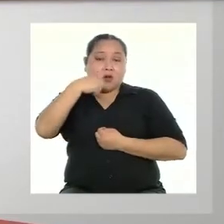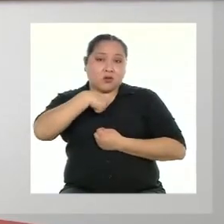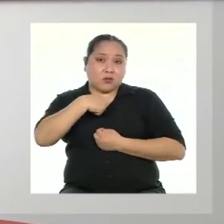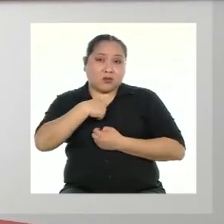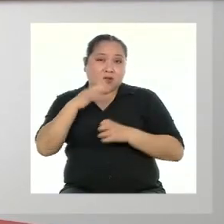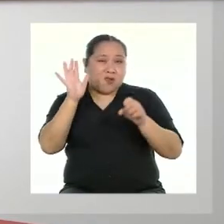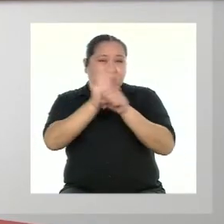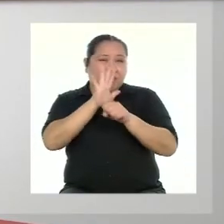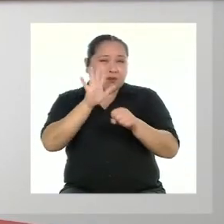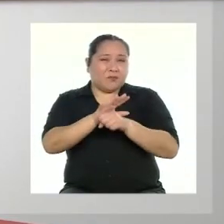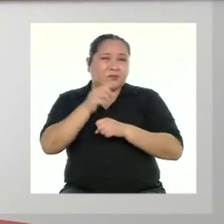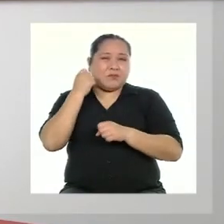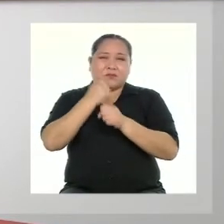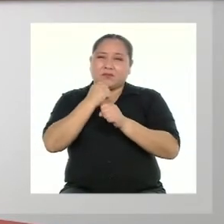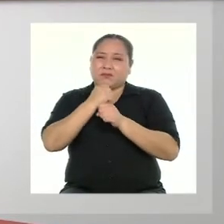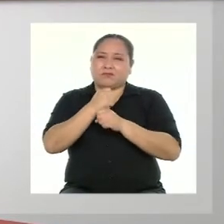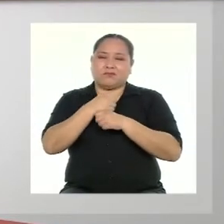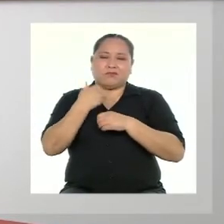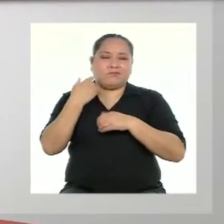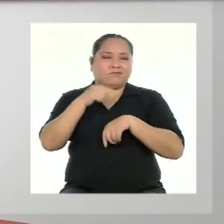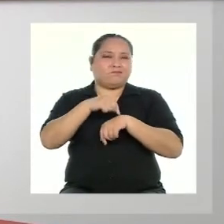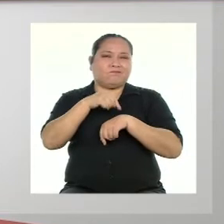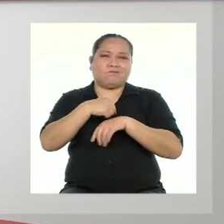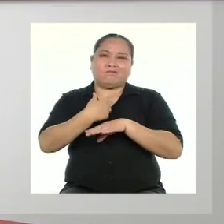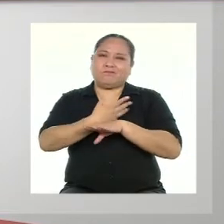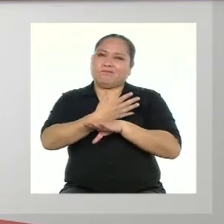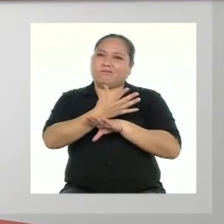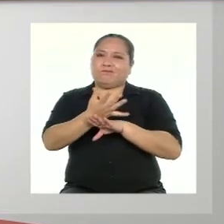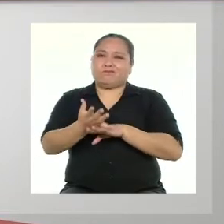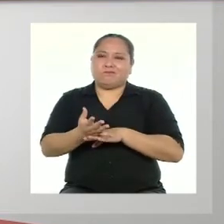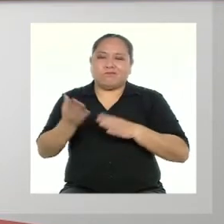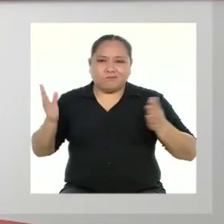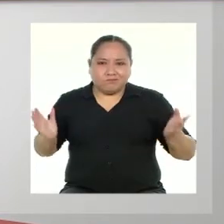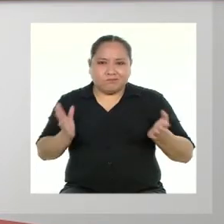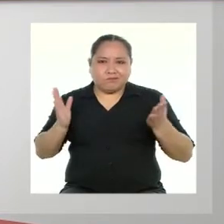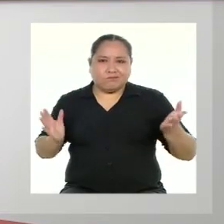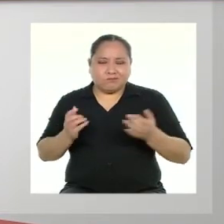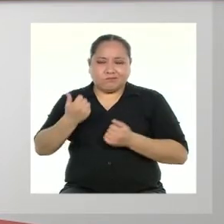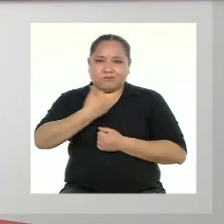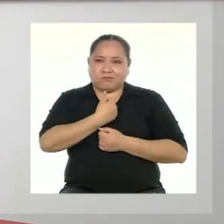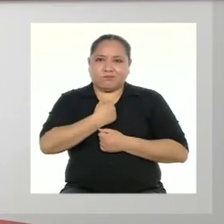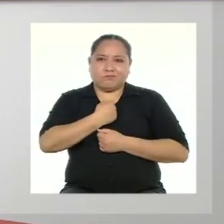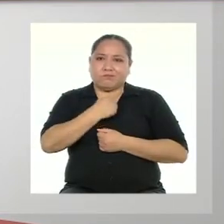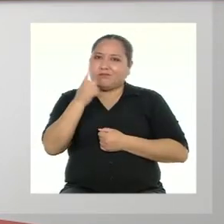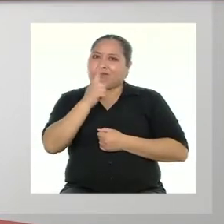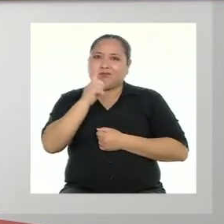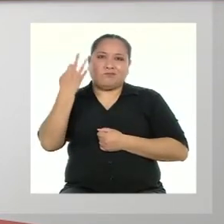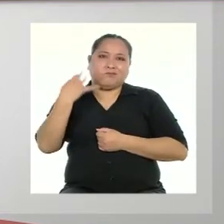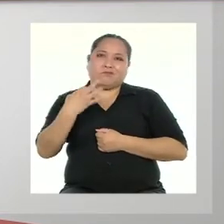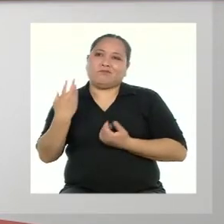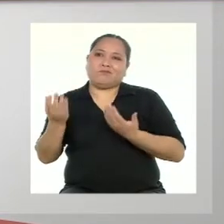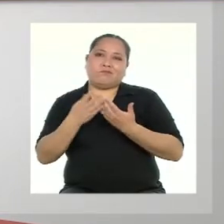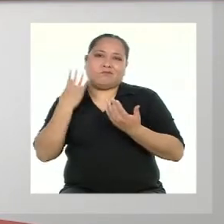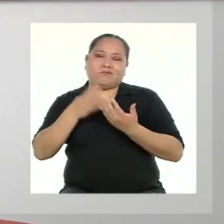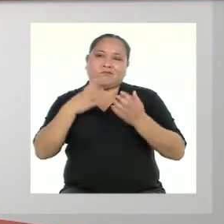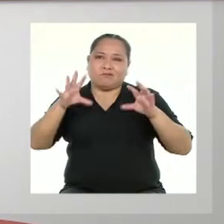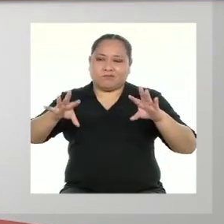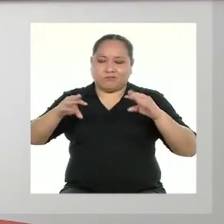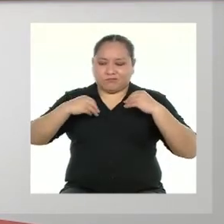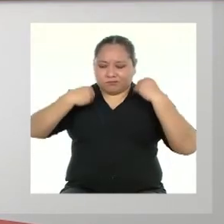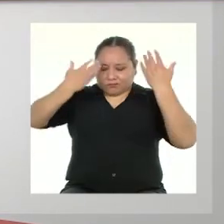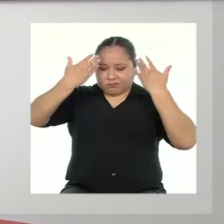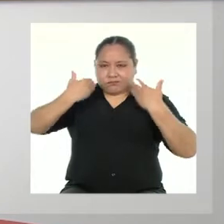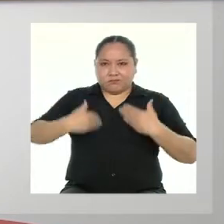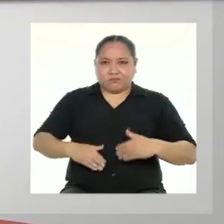plenamente es un trabajo que requiere tiempo y motivación personal, porque no siempre se nos hace fácil aceptarnos como